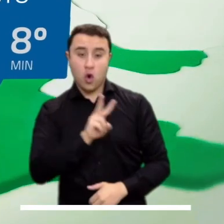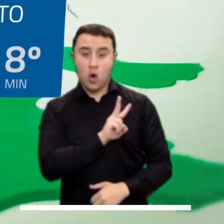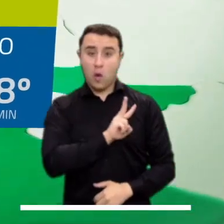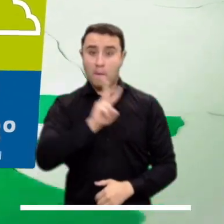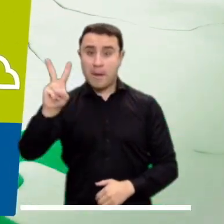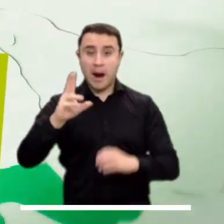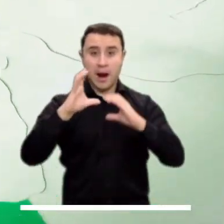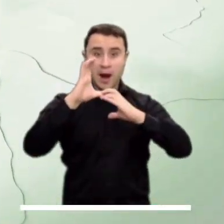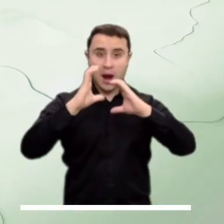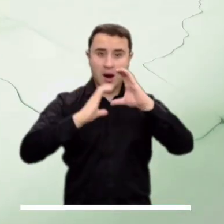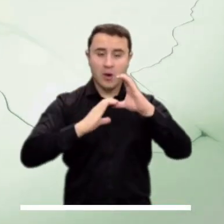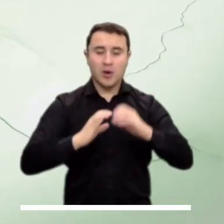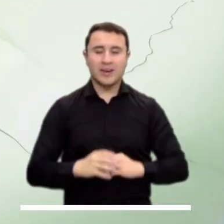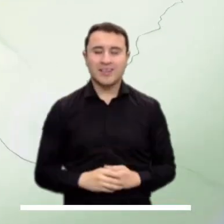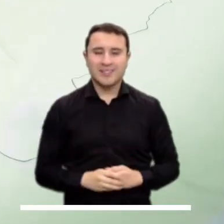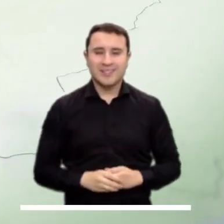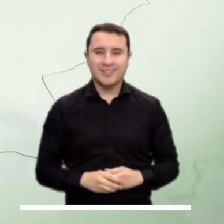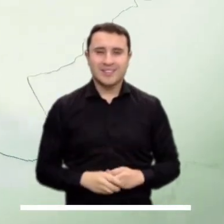Cauca y Cauca.